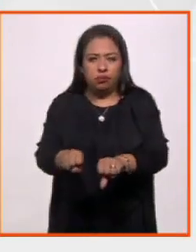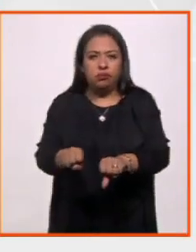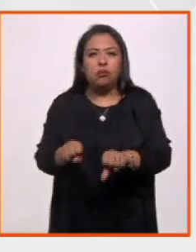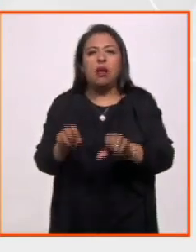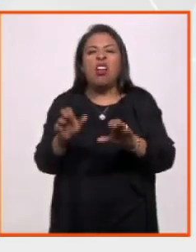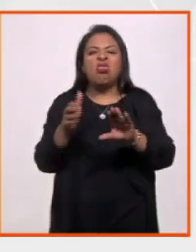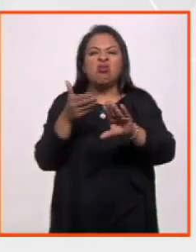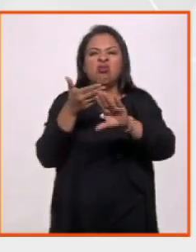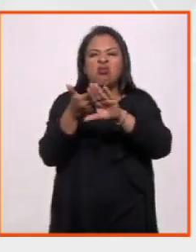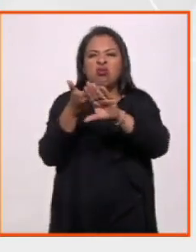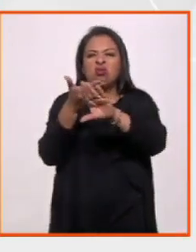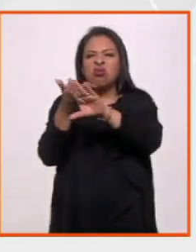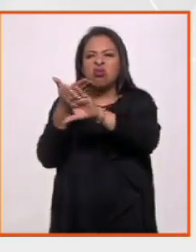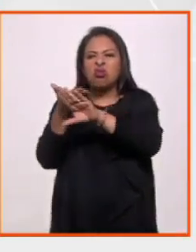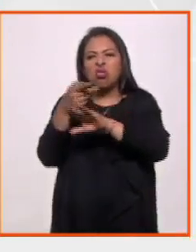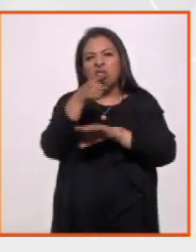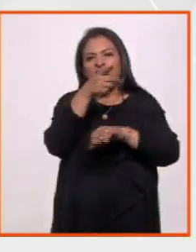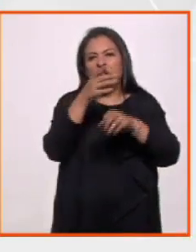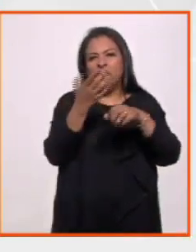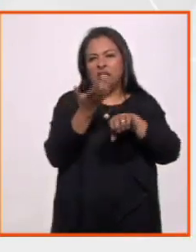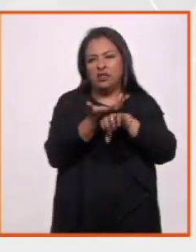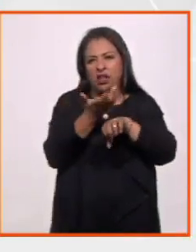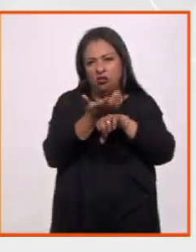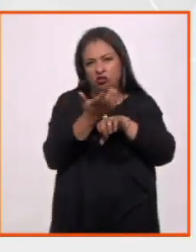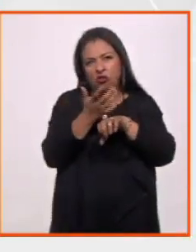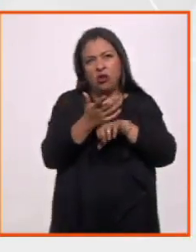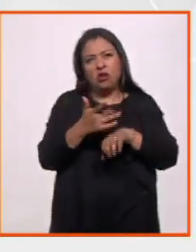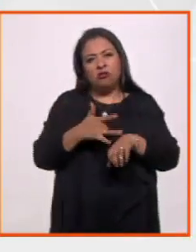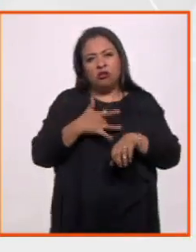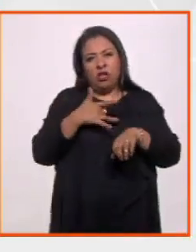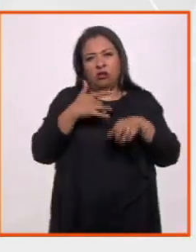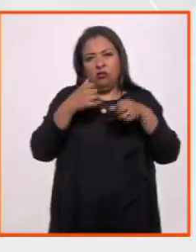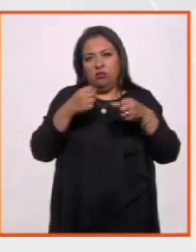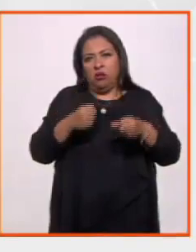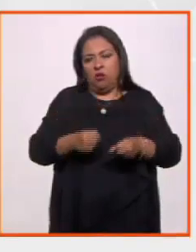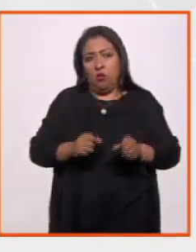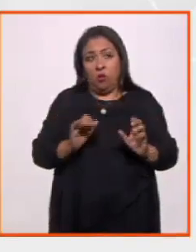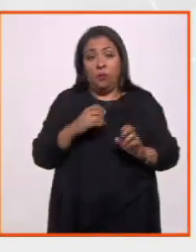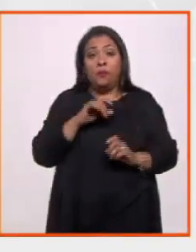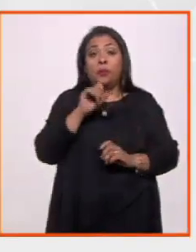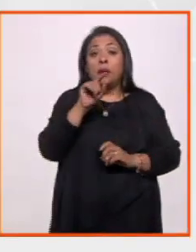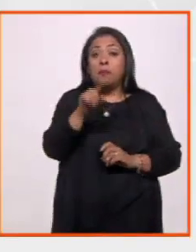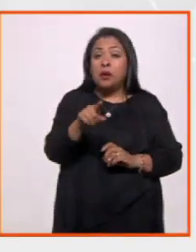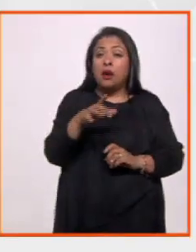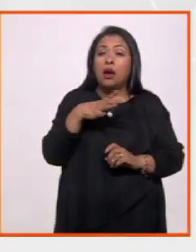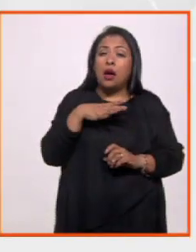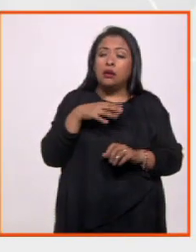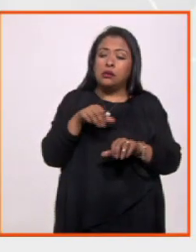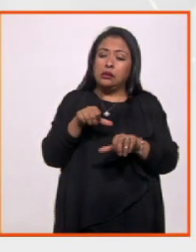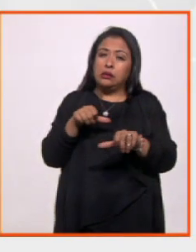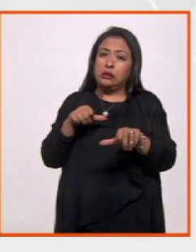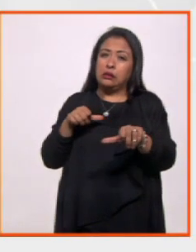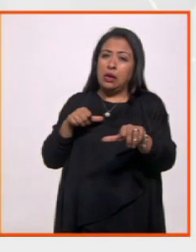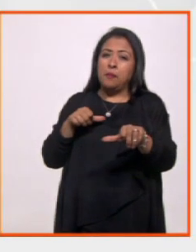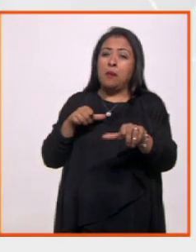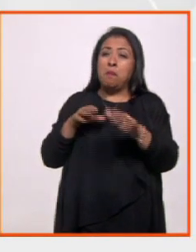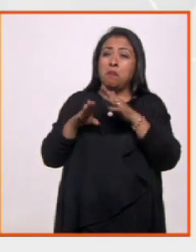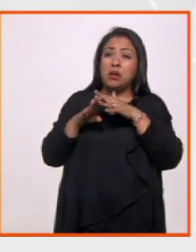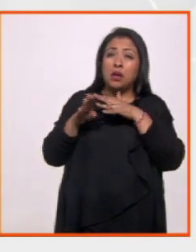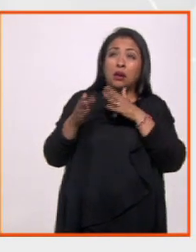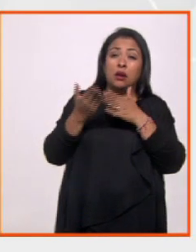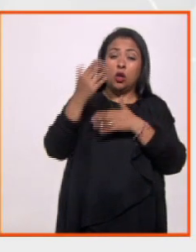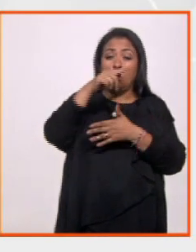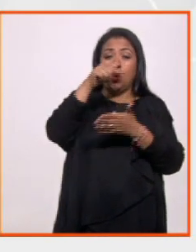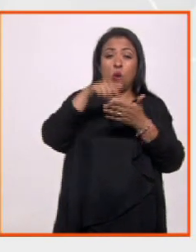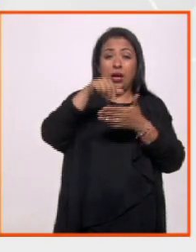amenaza para Estados Unidos y su seguridad. Pero además del sesgo del que ha sido objeto la migración desde